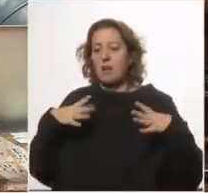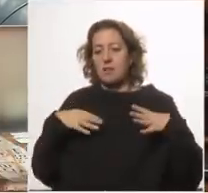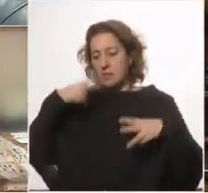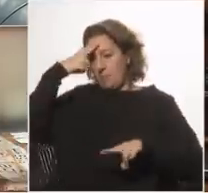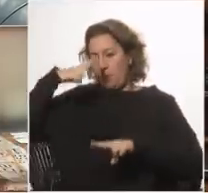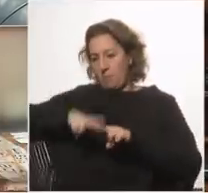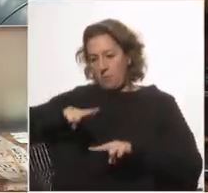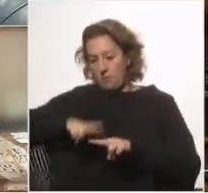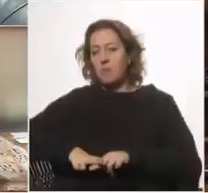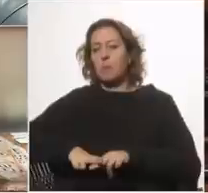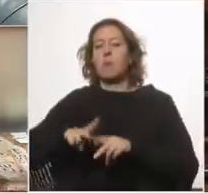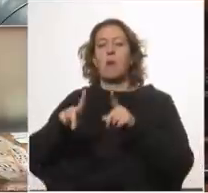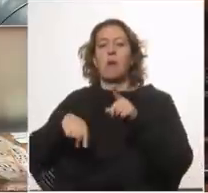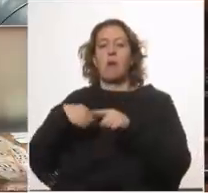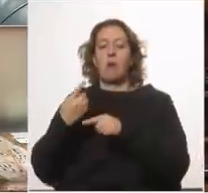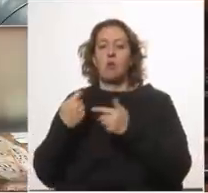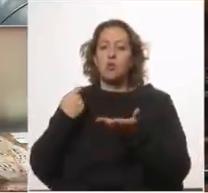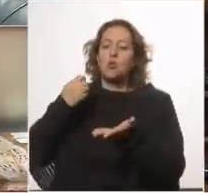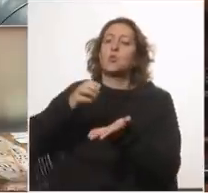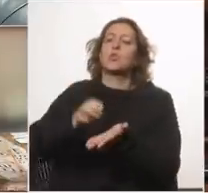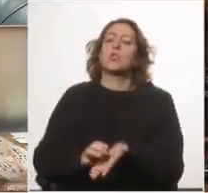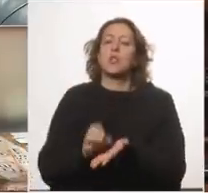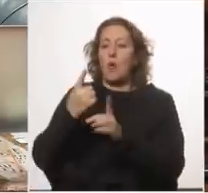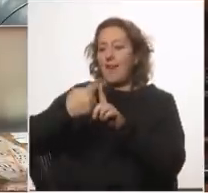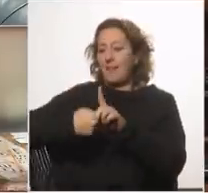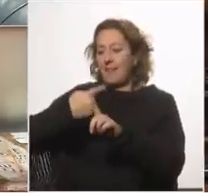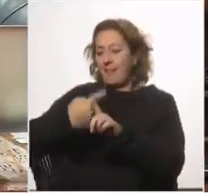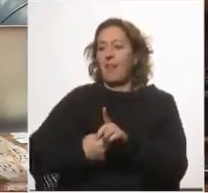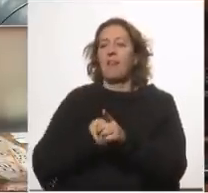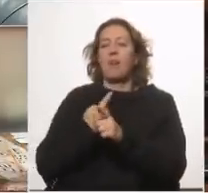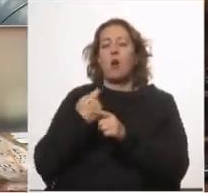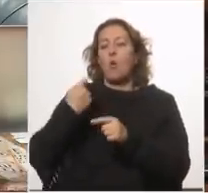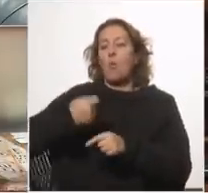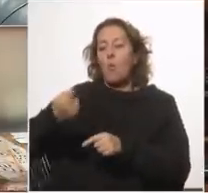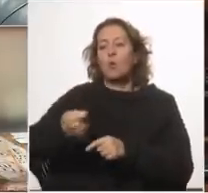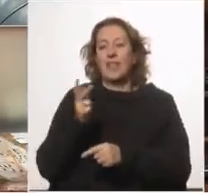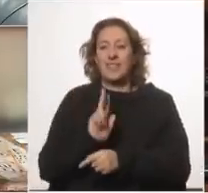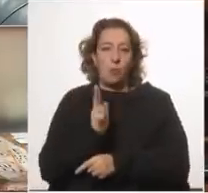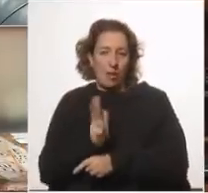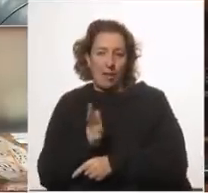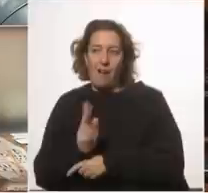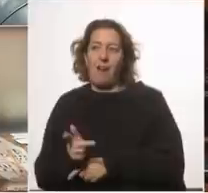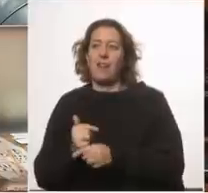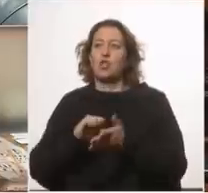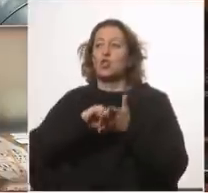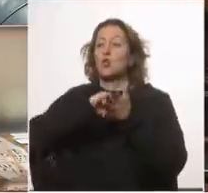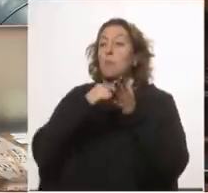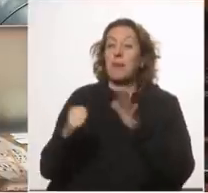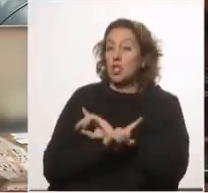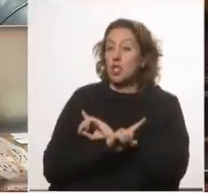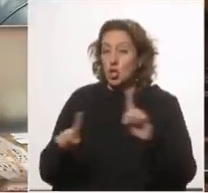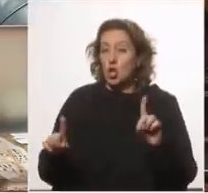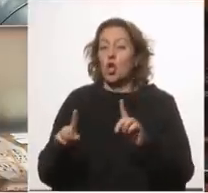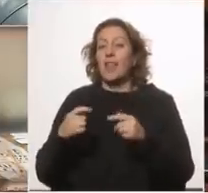comorbilidades los subsidios de alquiler los diferimientos de puestas hipotecarias el adelanto de la inversión pública o la suspensión de desalojos